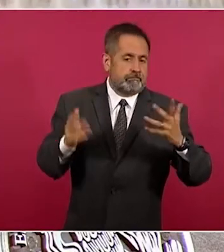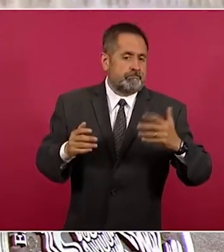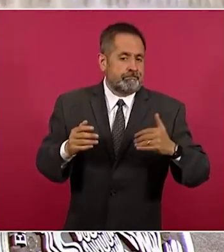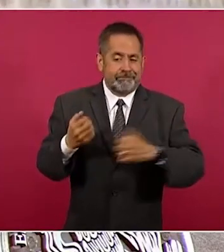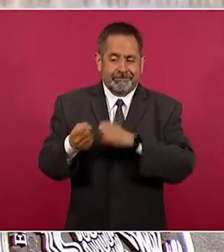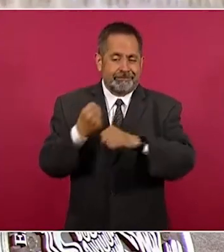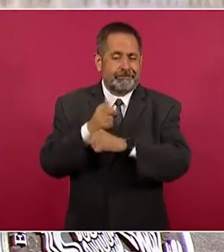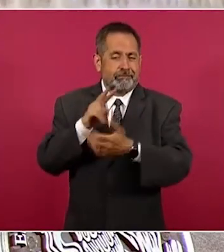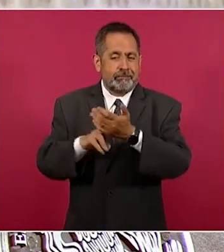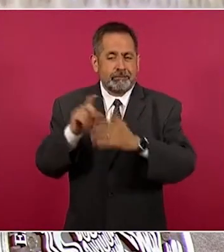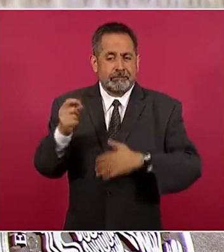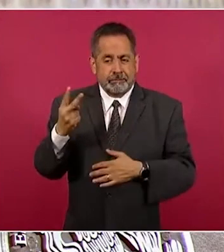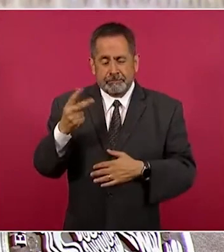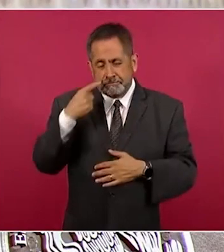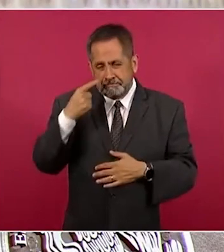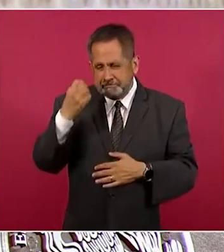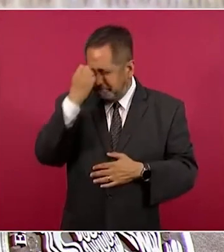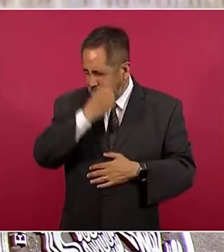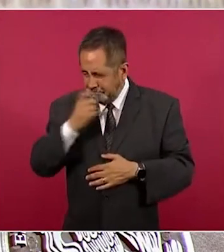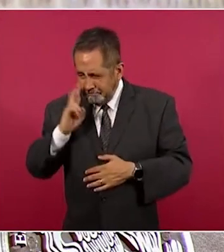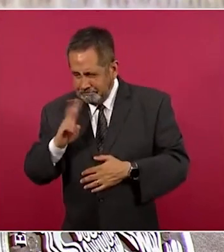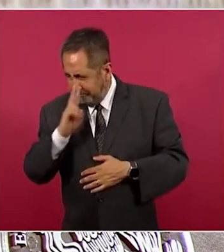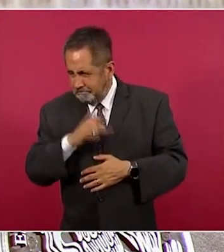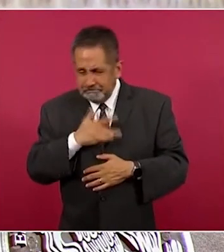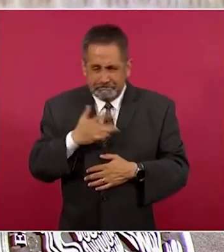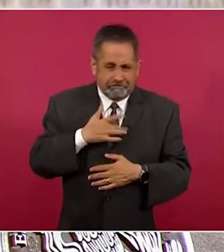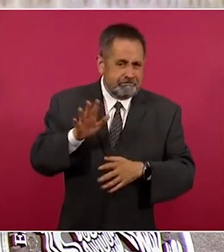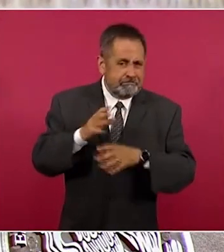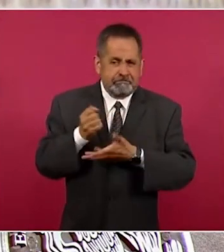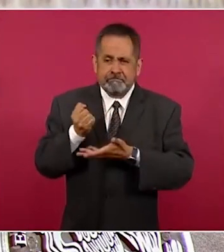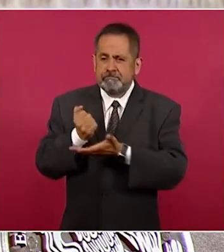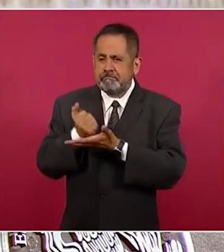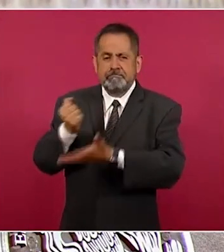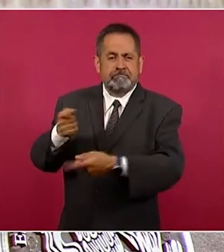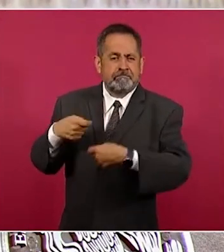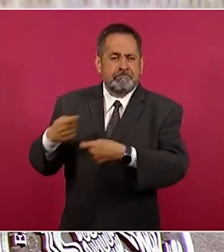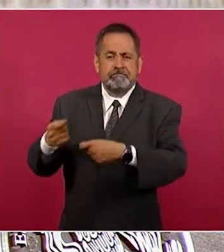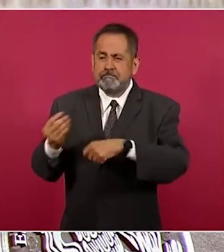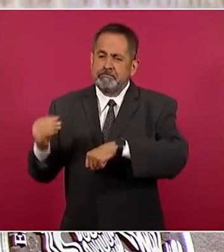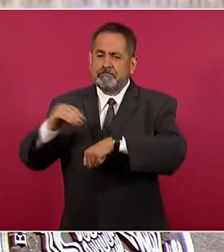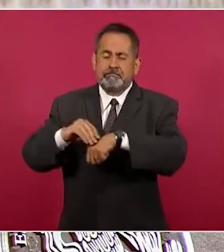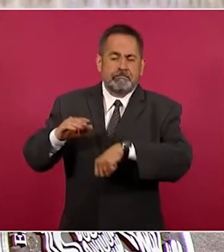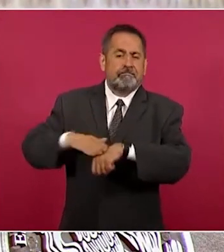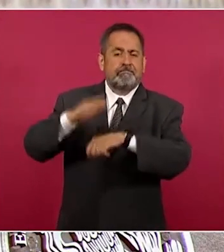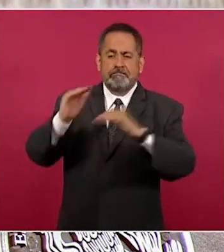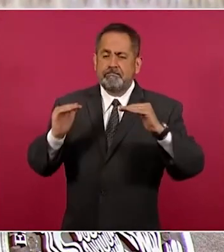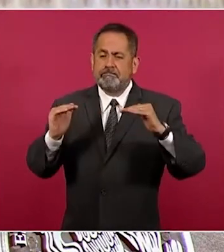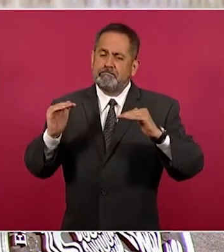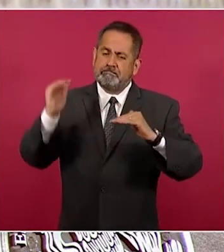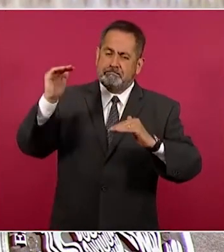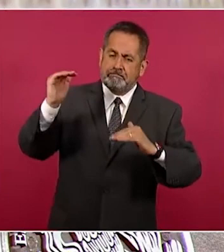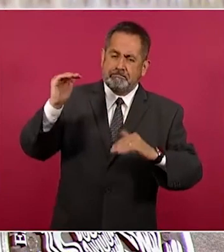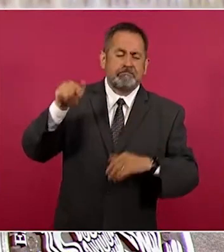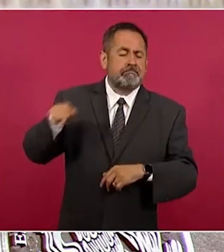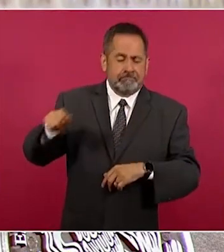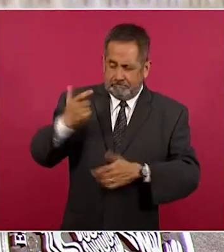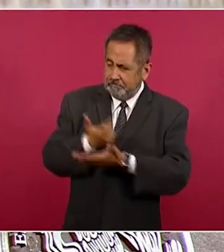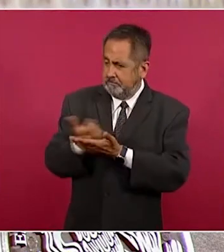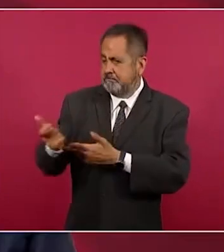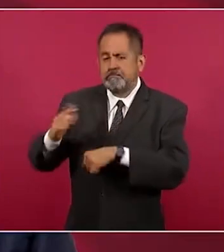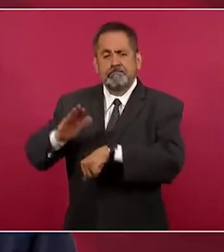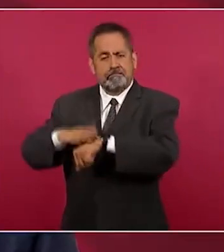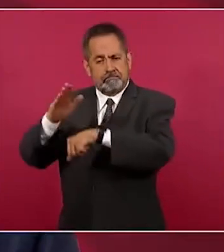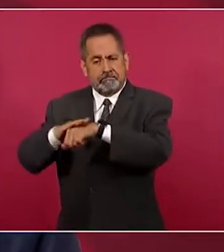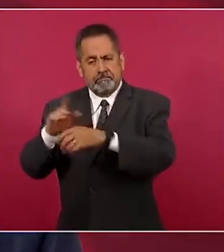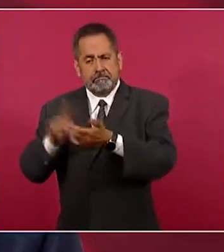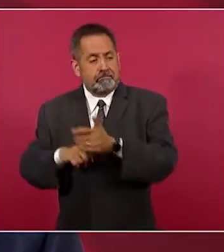2022 se está analizando el impacto presupuestario de otorgar un incremento que mantenga la tendencia señalada toda vez